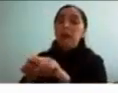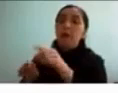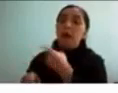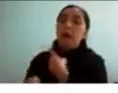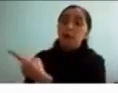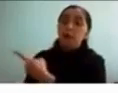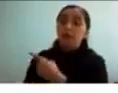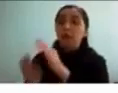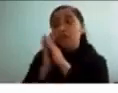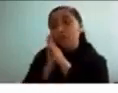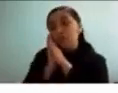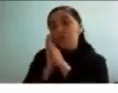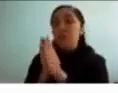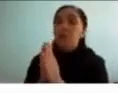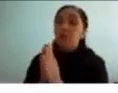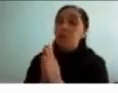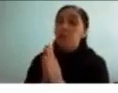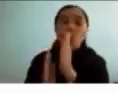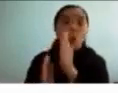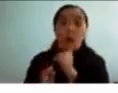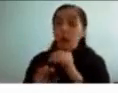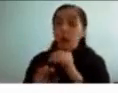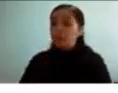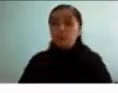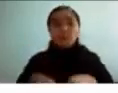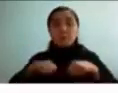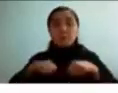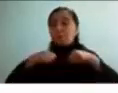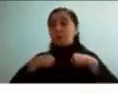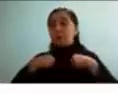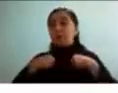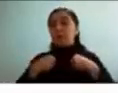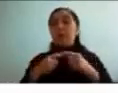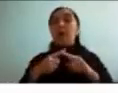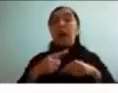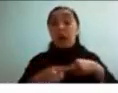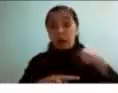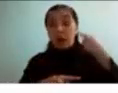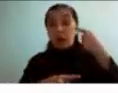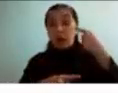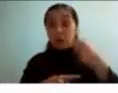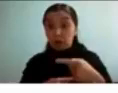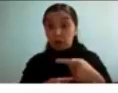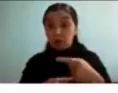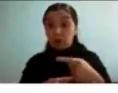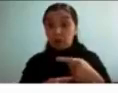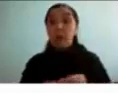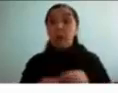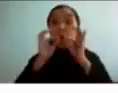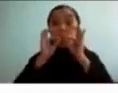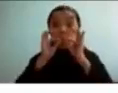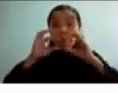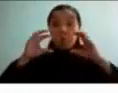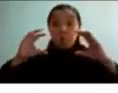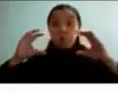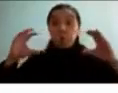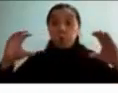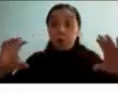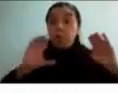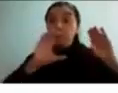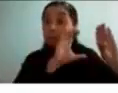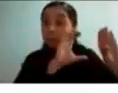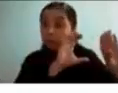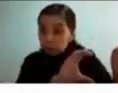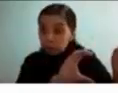no tenía donde dormir entonces el día siguiente me conseguí un colchón inflable mientras llegaba a la otra cama y